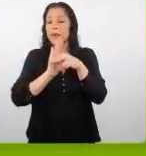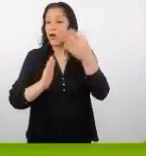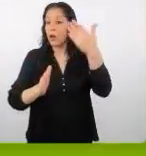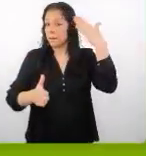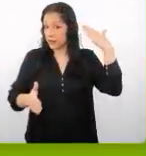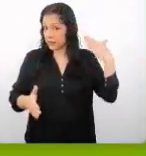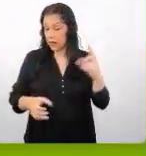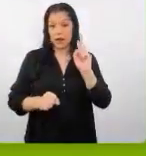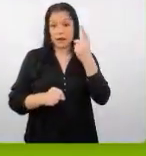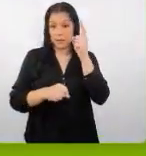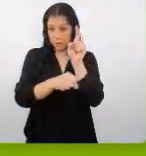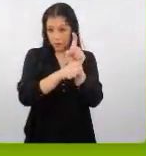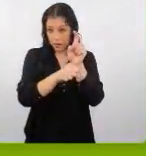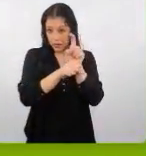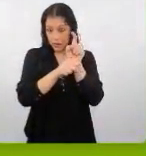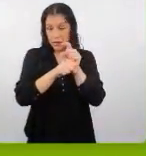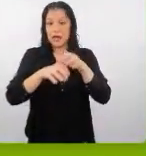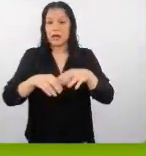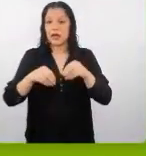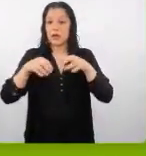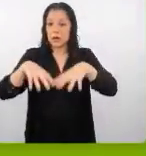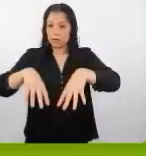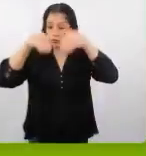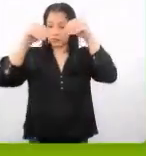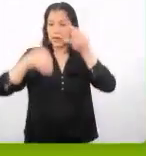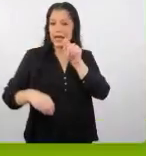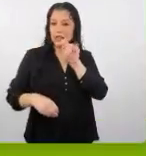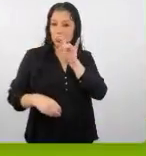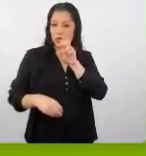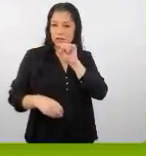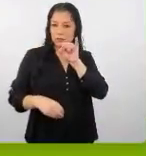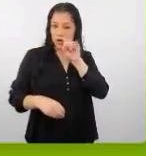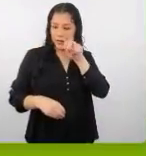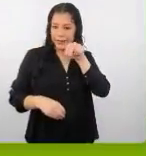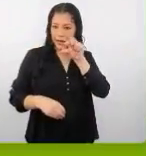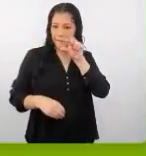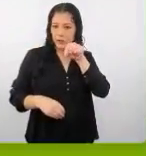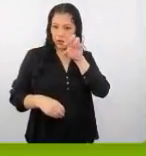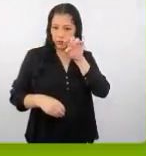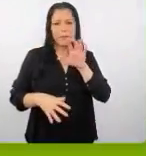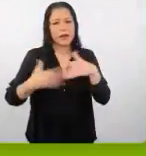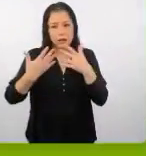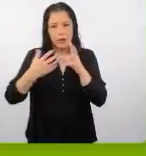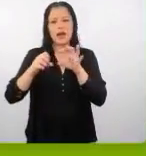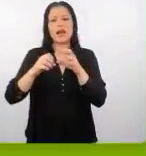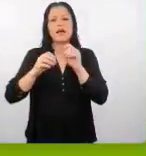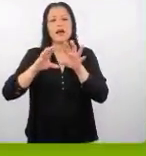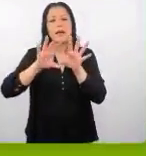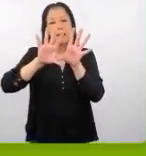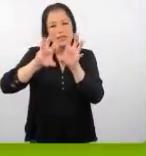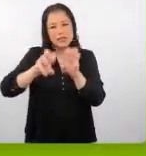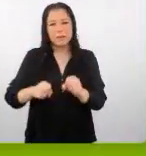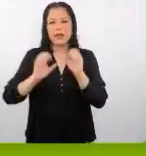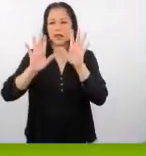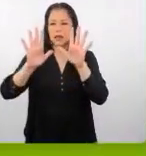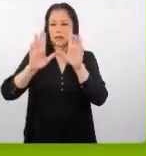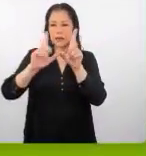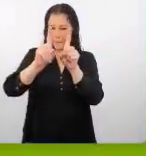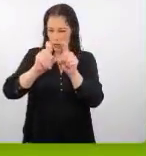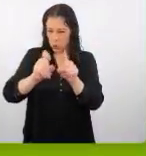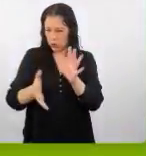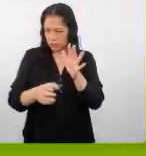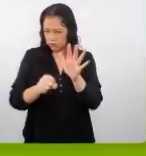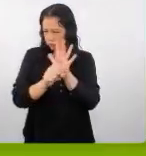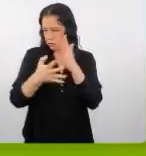capacitación pasada que va a estar en turismo in punto p para que si puedan dar ese pequeño examen que serán de 10 preguntas aproximadamente más o